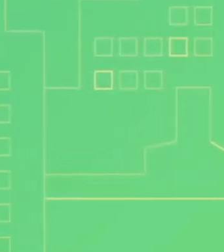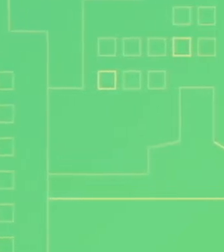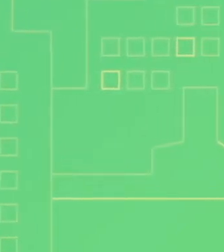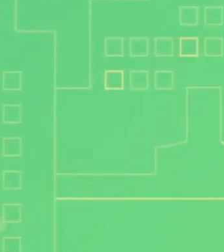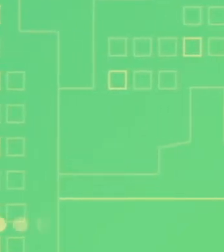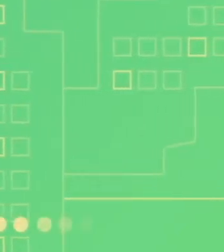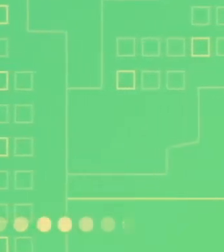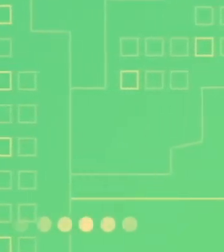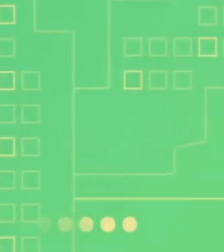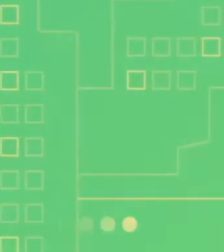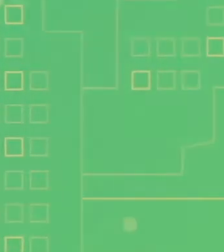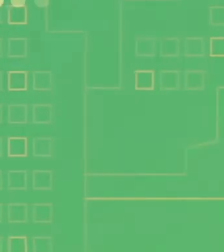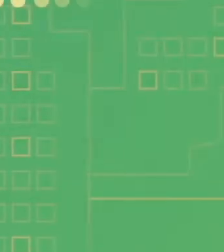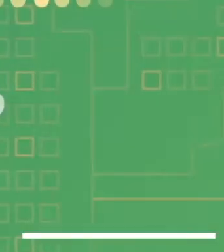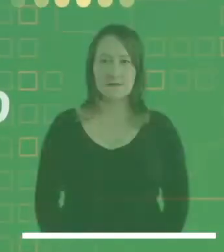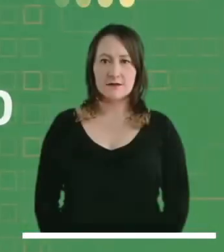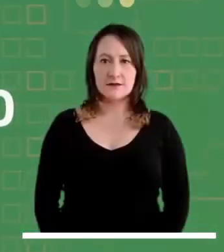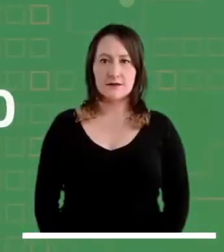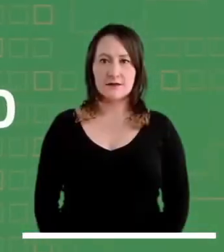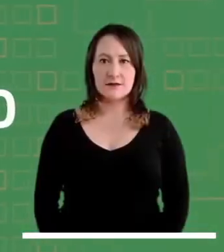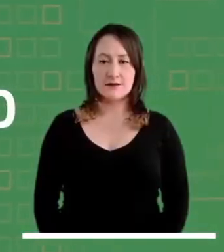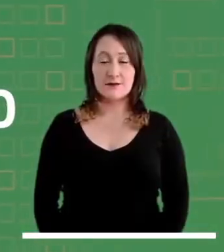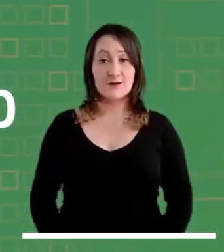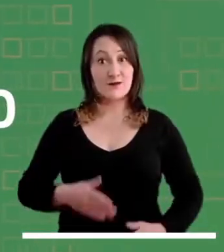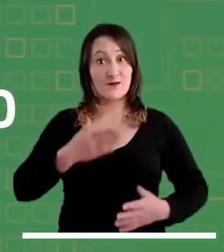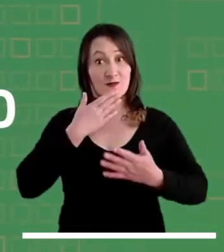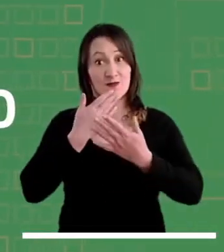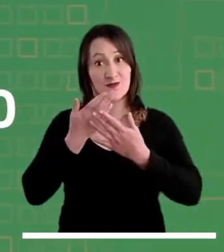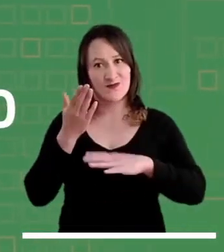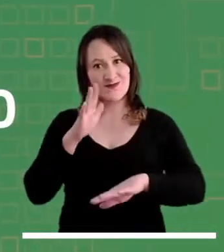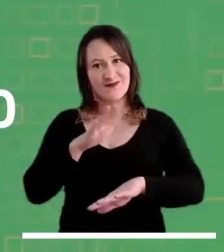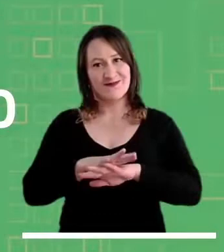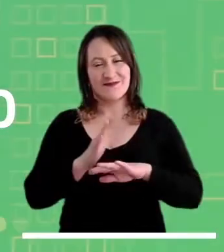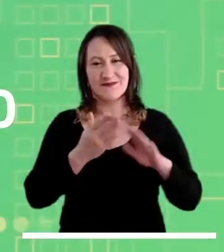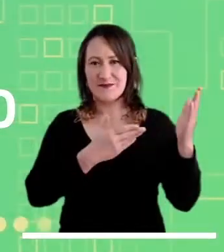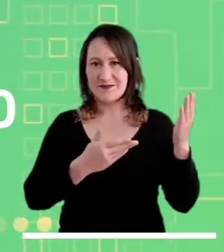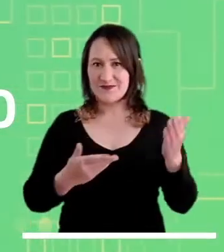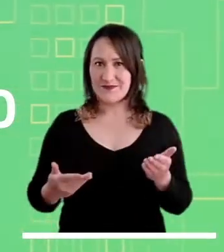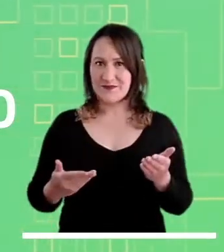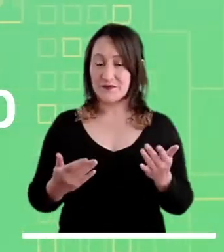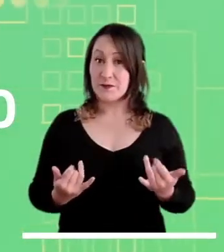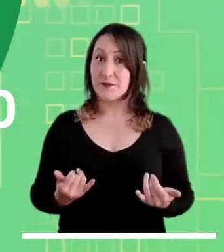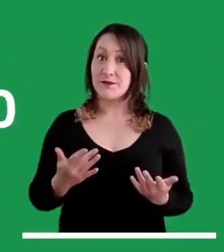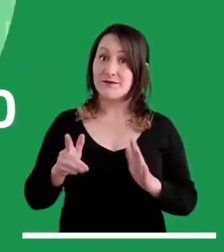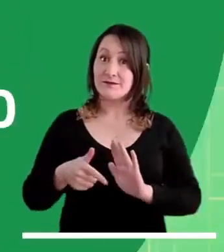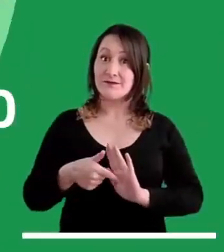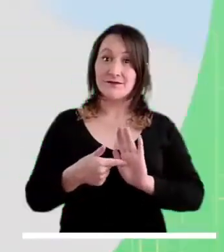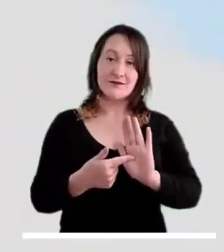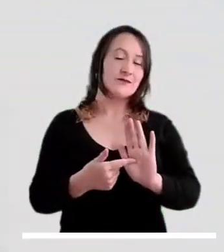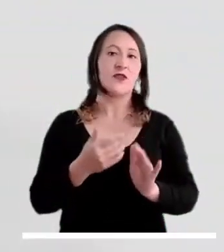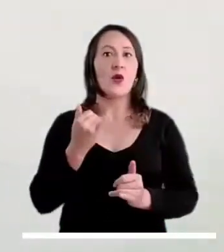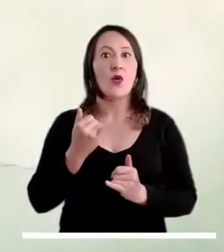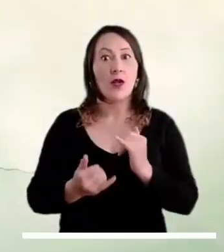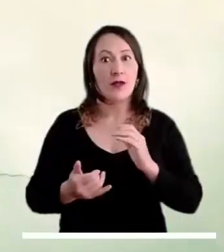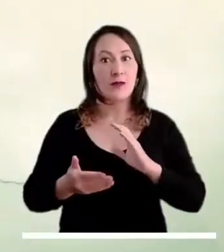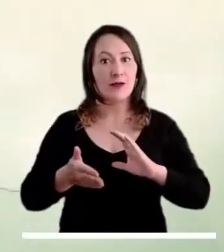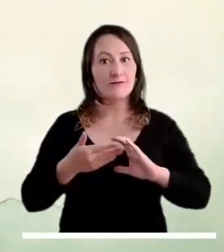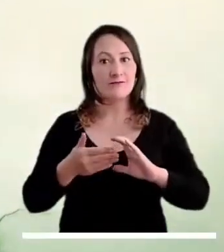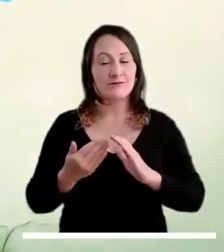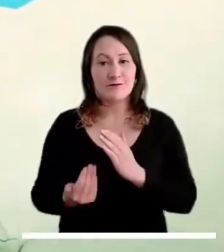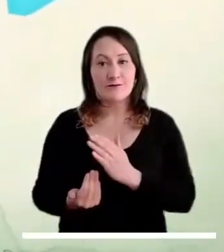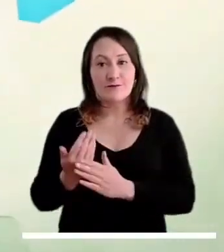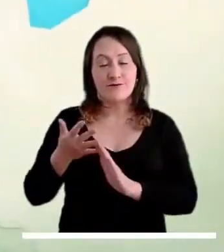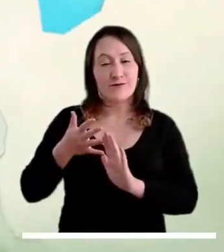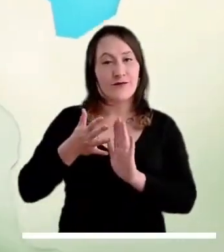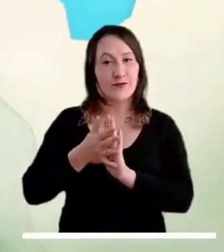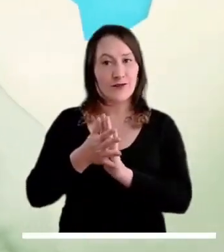Buenas tardes y bienvenidos. A continuación les presentamos la última actualización del pronóstico del tiempo en el país. Aunque